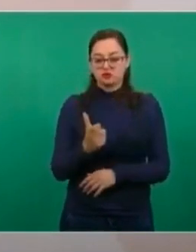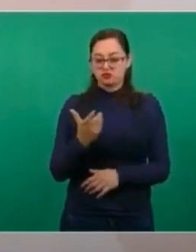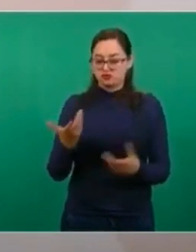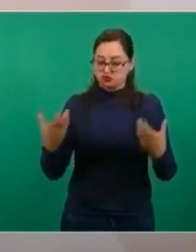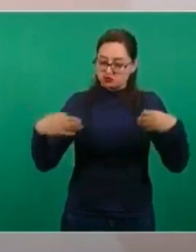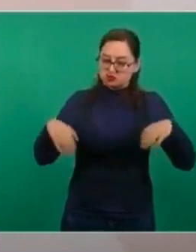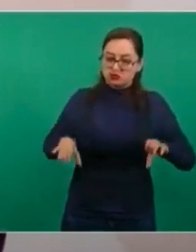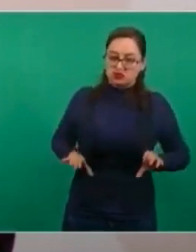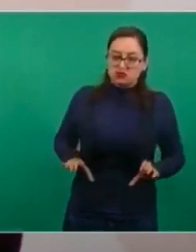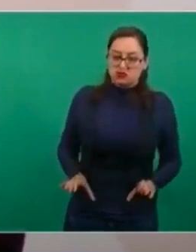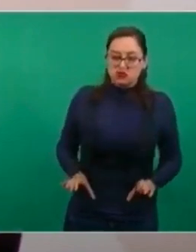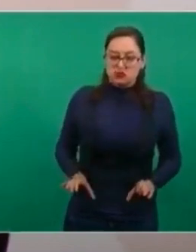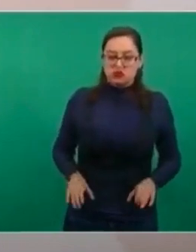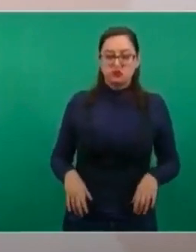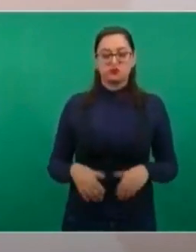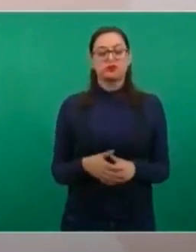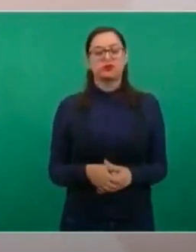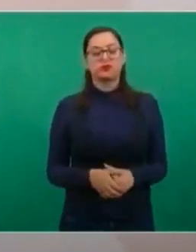Esa misma empresa